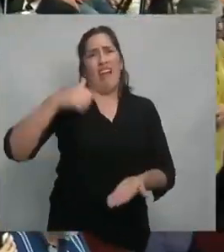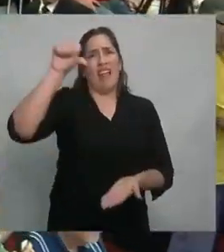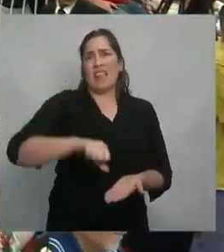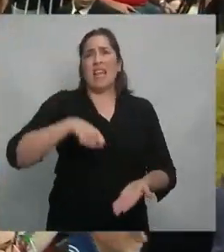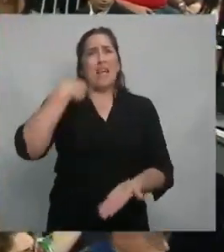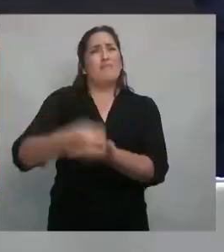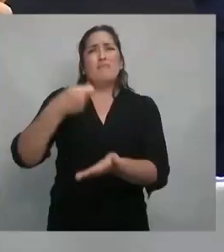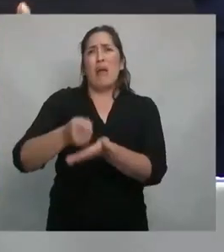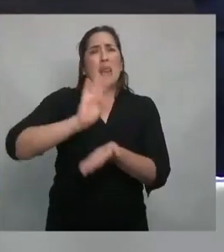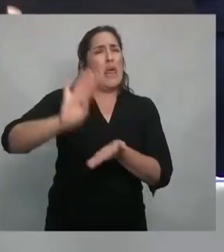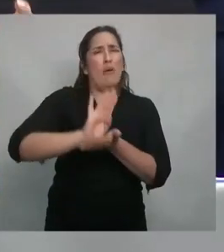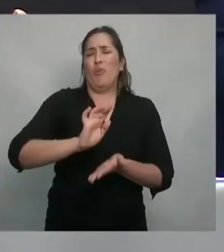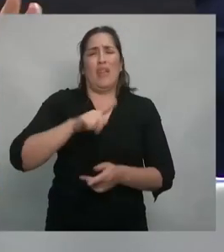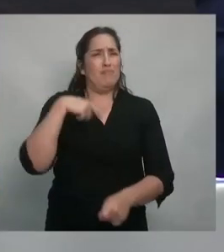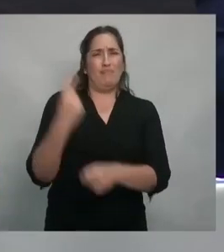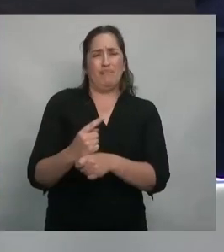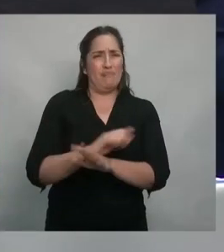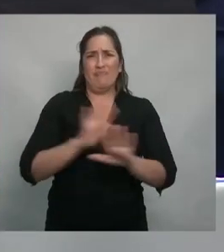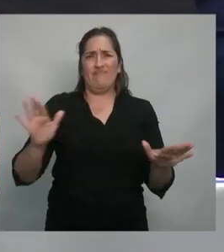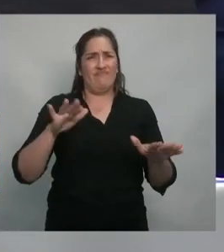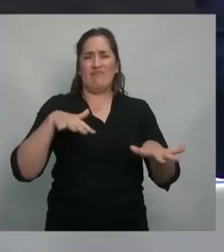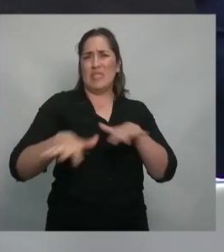fue un gobierno que cuando se llega al Balotage